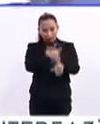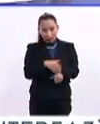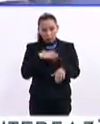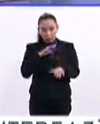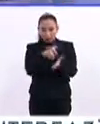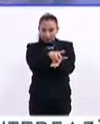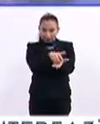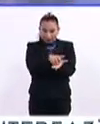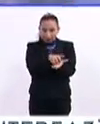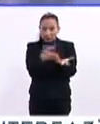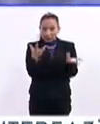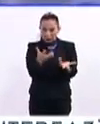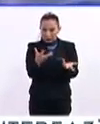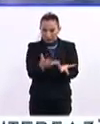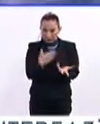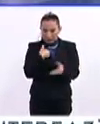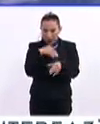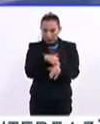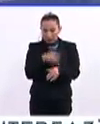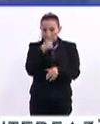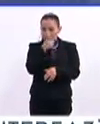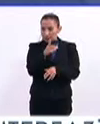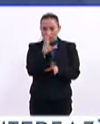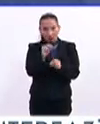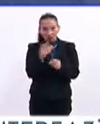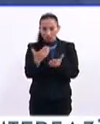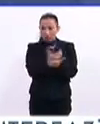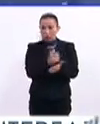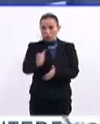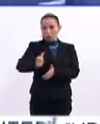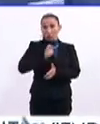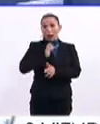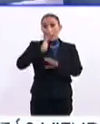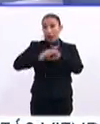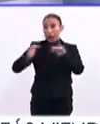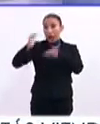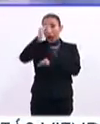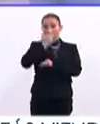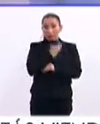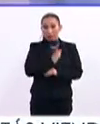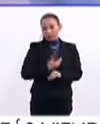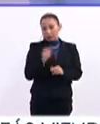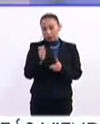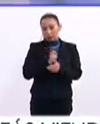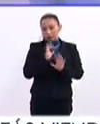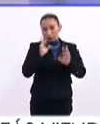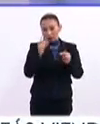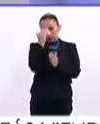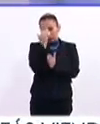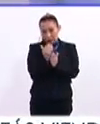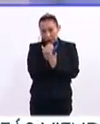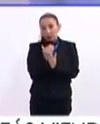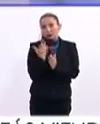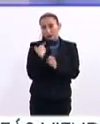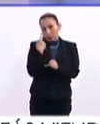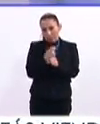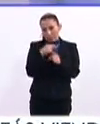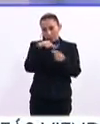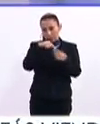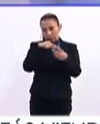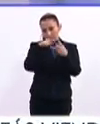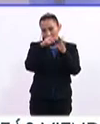austeridad republicana. Para empezar, dijeron que no van a ganar más que el presidente, como primer